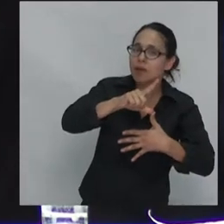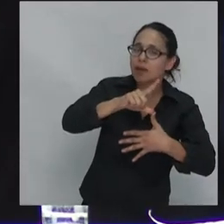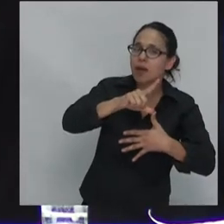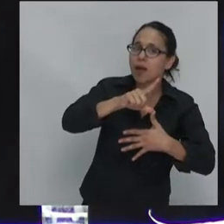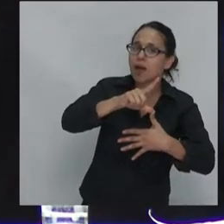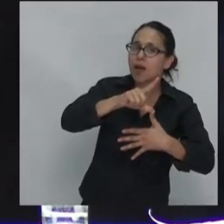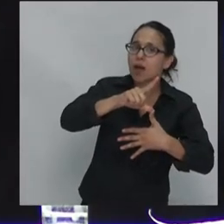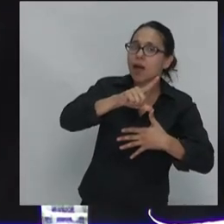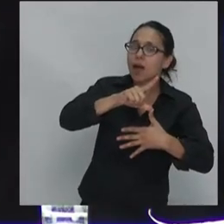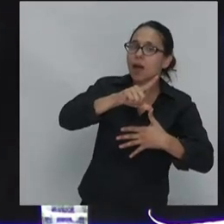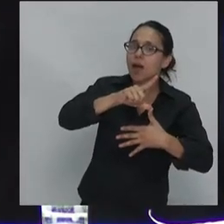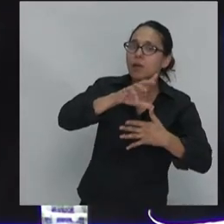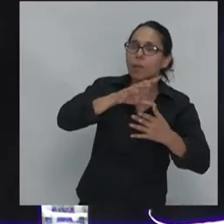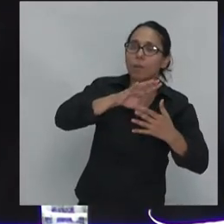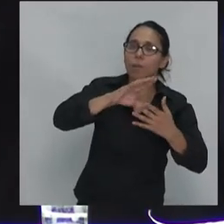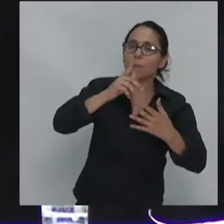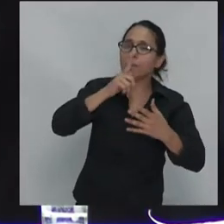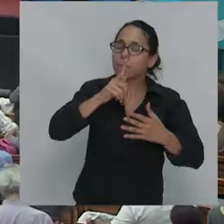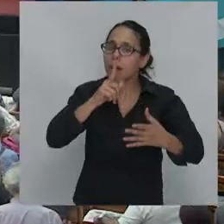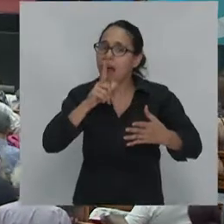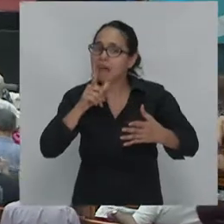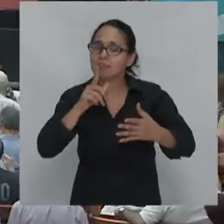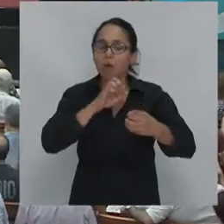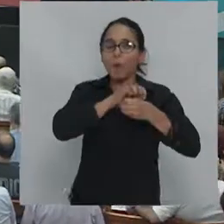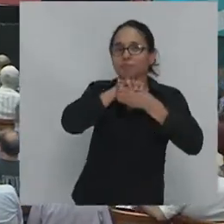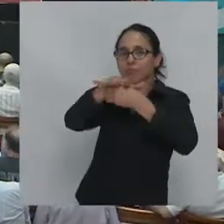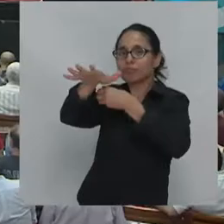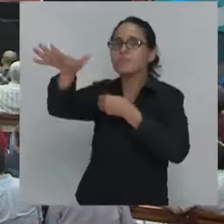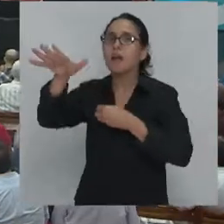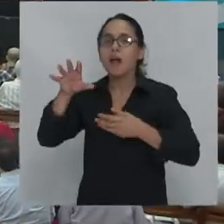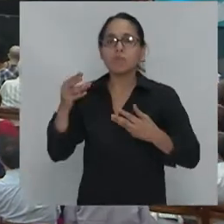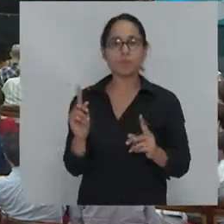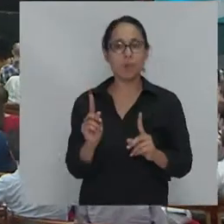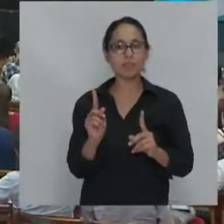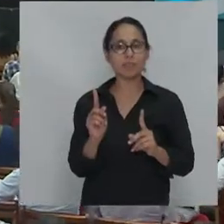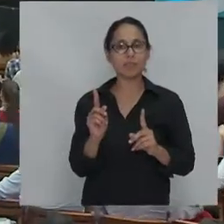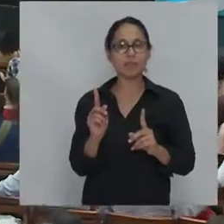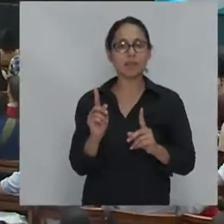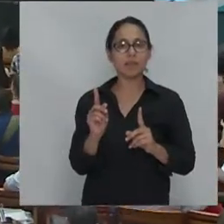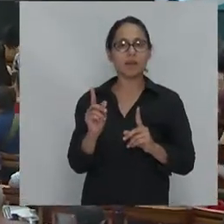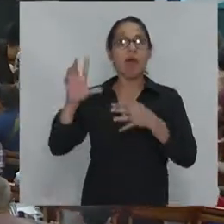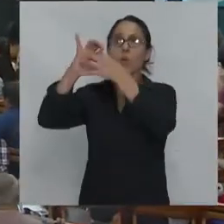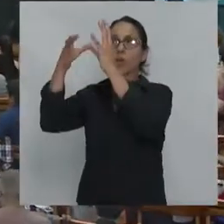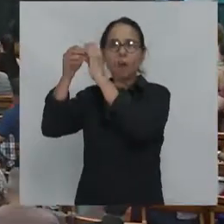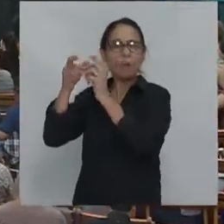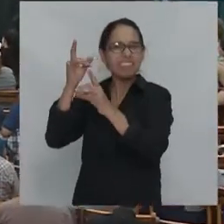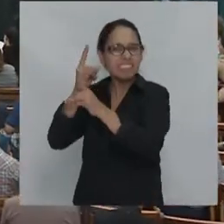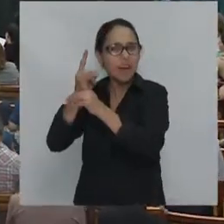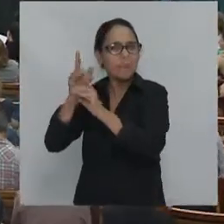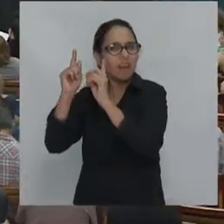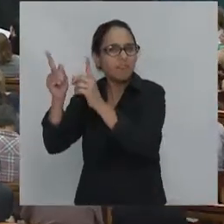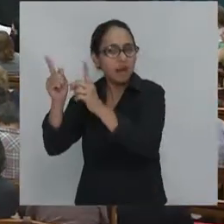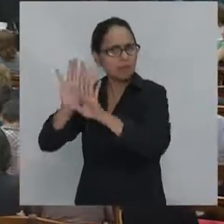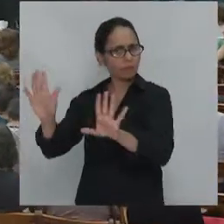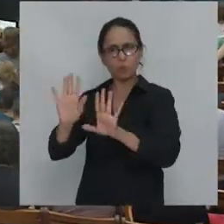Porque, evidentemente, en esa situación de oligarquía no ha sido siempre el caso en Europa. Por ejemplo, durante los